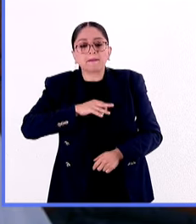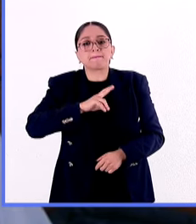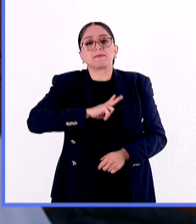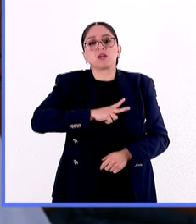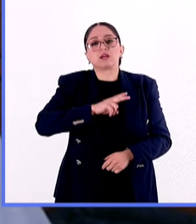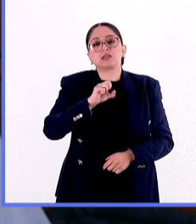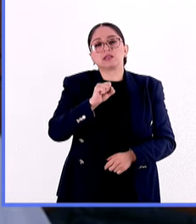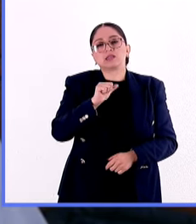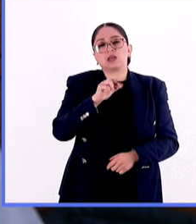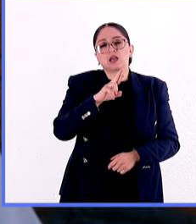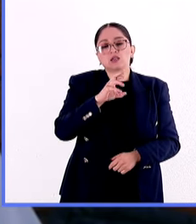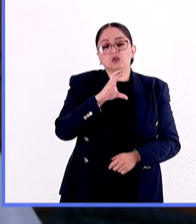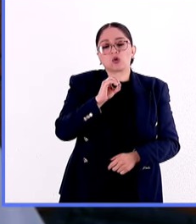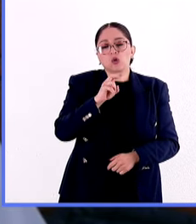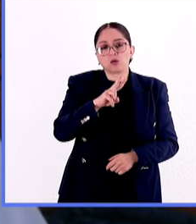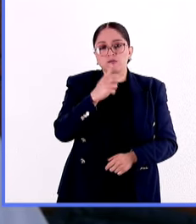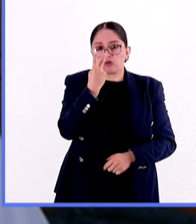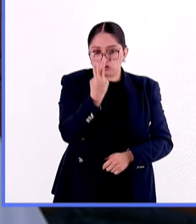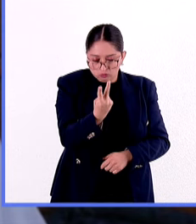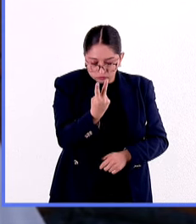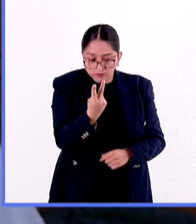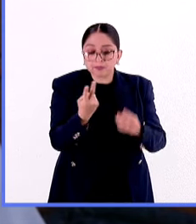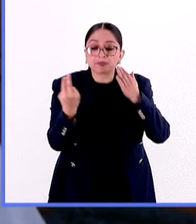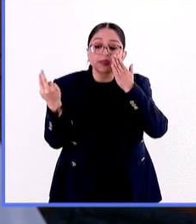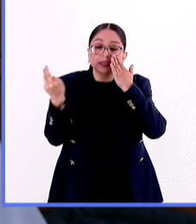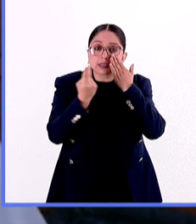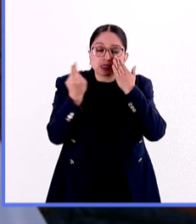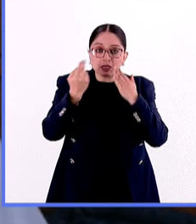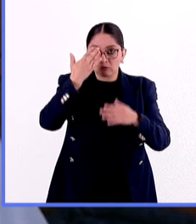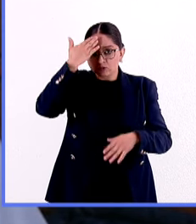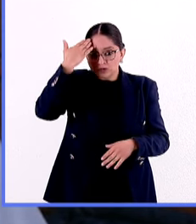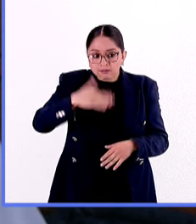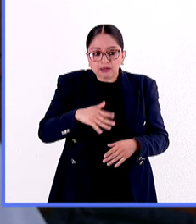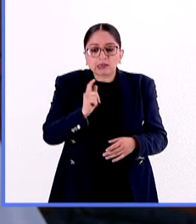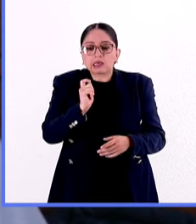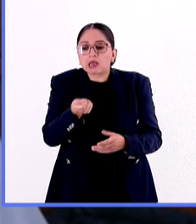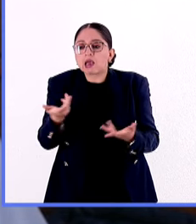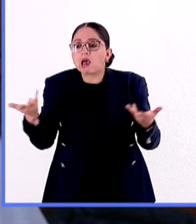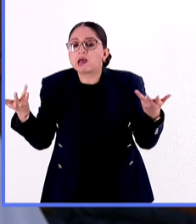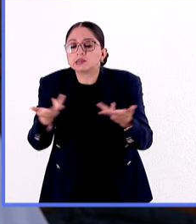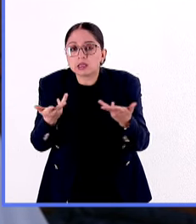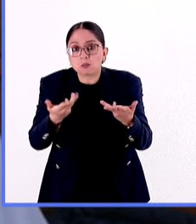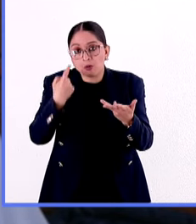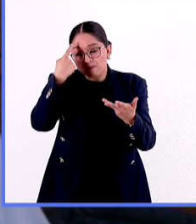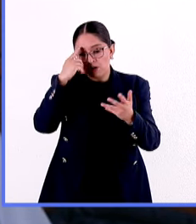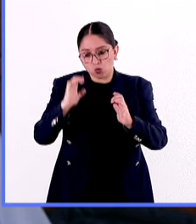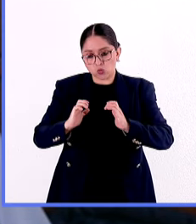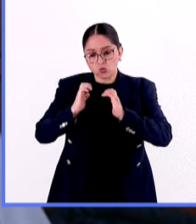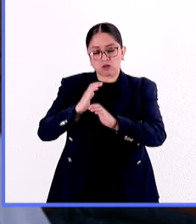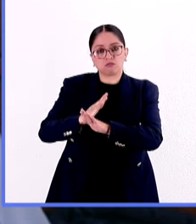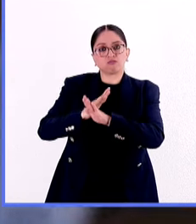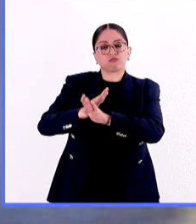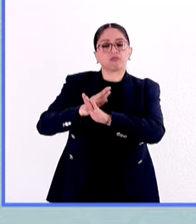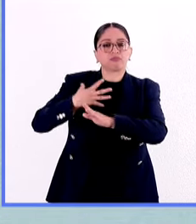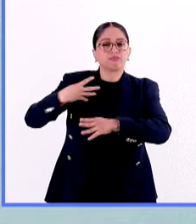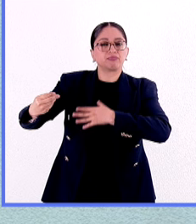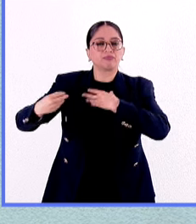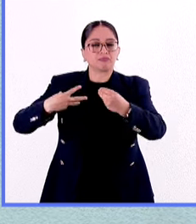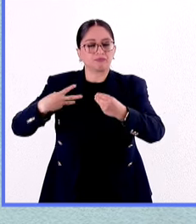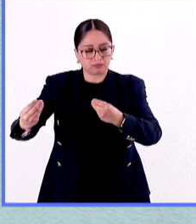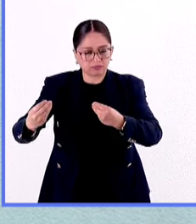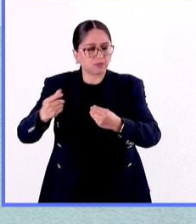Lo que se debe hacer es reforzar las medidas para evitar la transmisión del virus. Esto es,